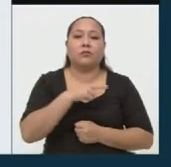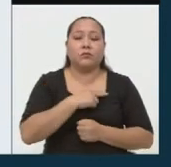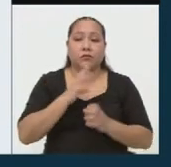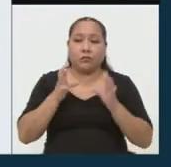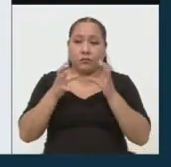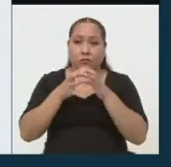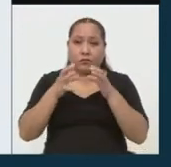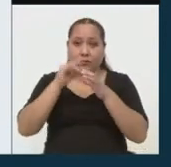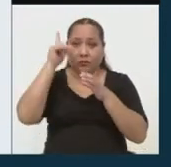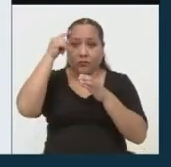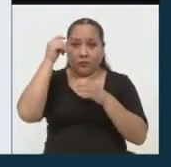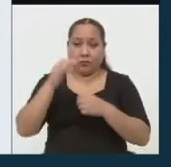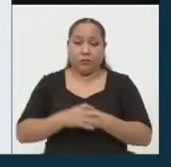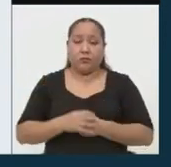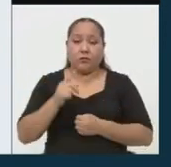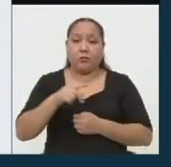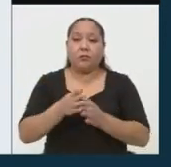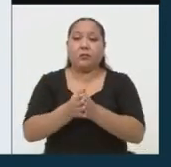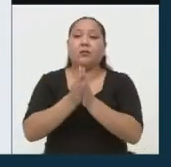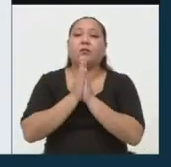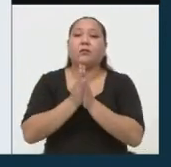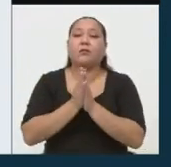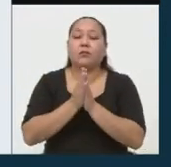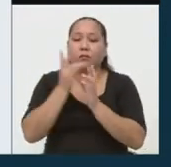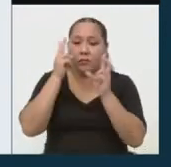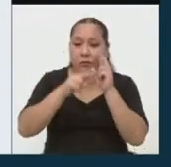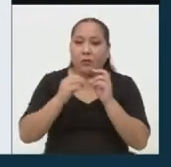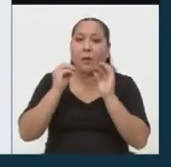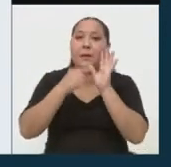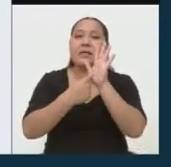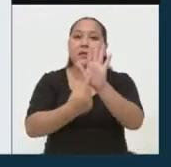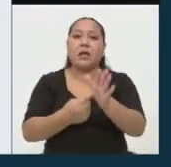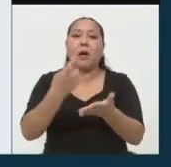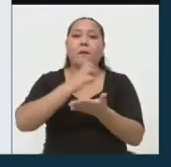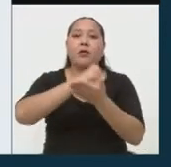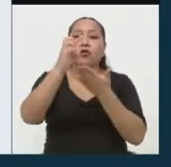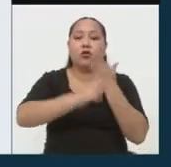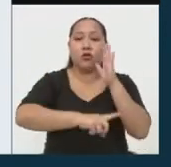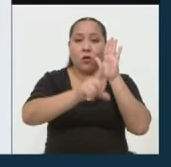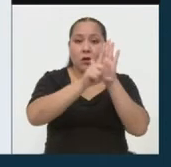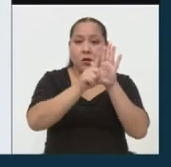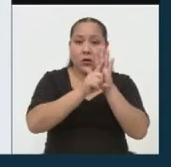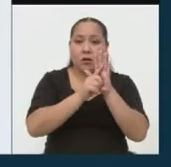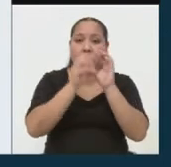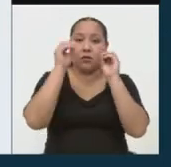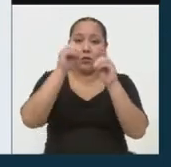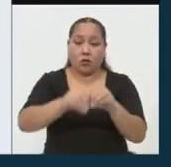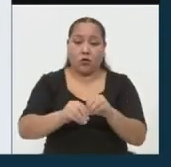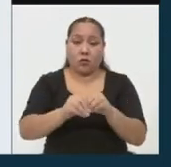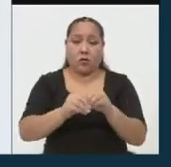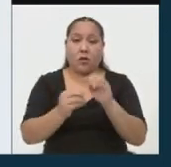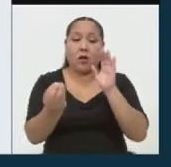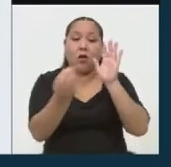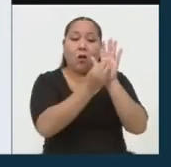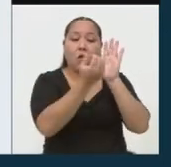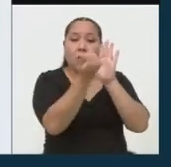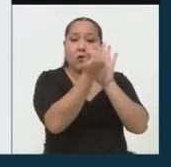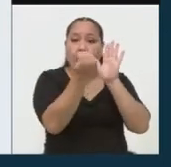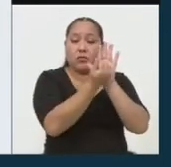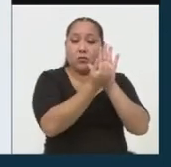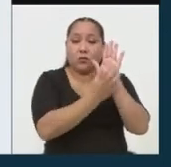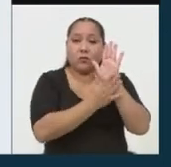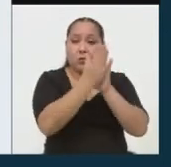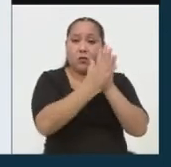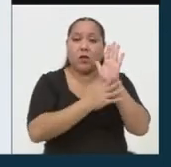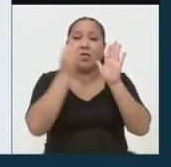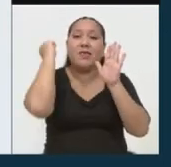bancada vamos a solicitar, vamos a presentar un proyecto de ley para que se declare el derecho al agua como un derecho fundamental,